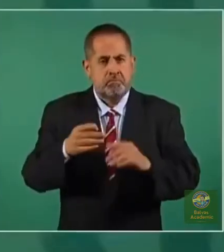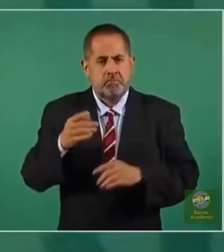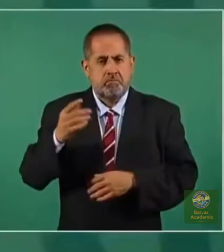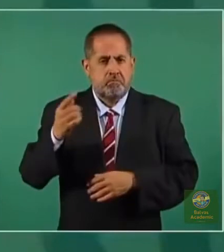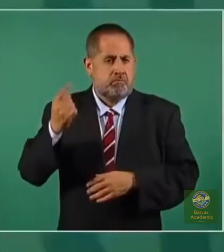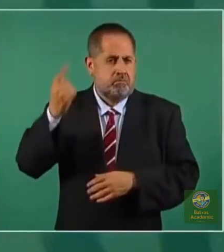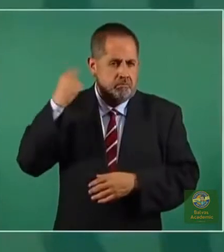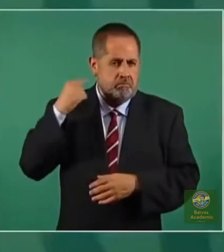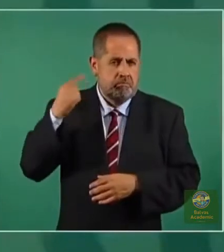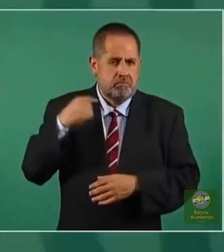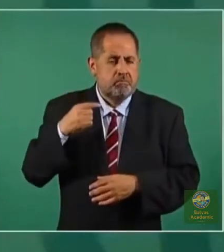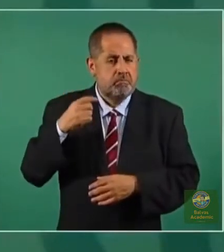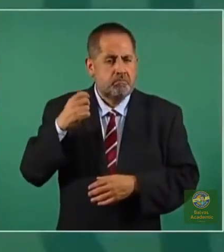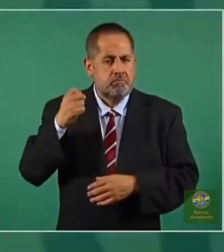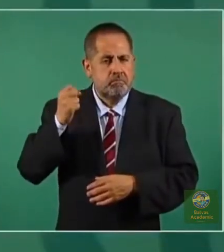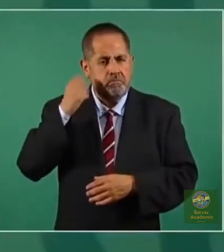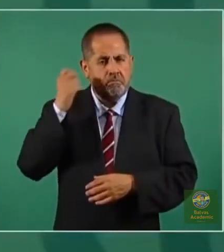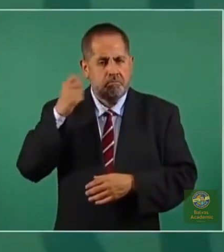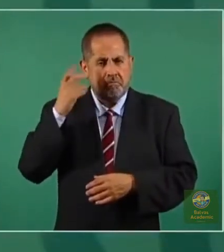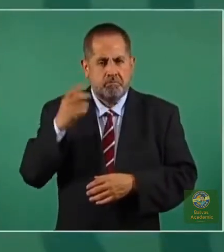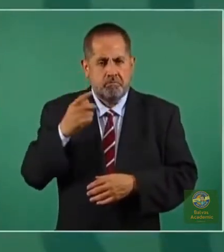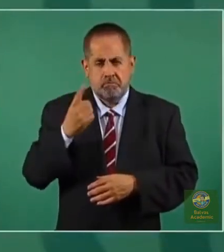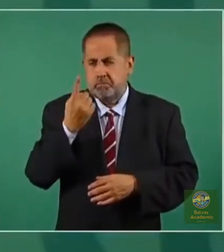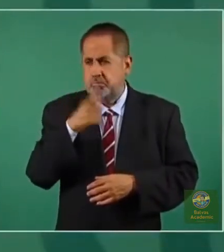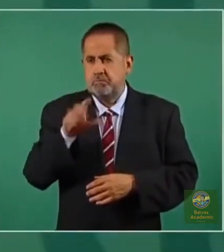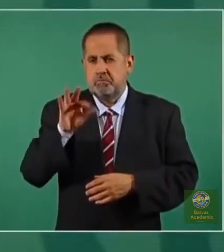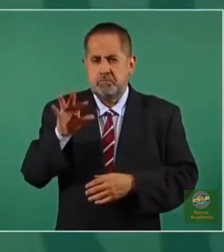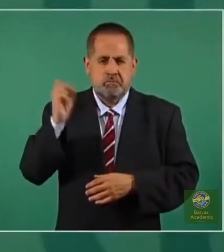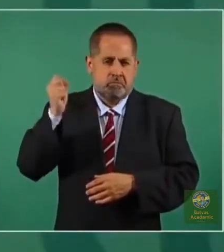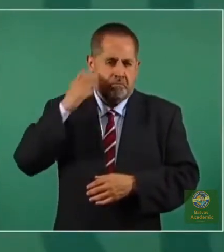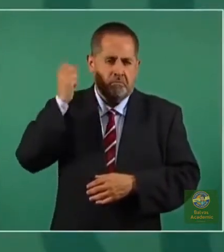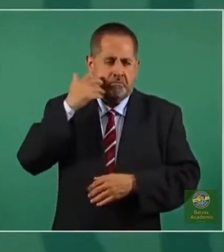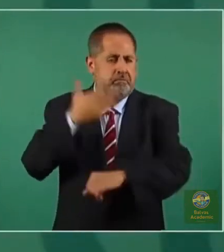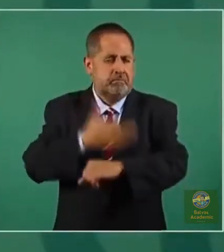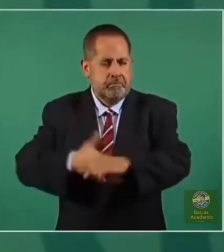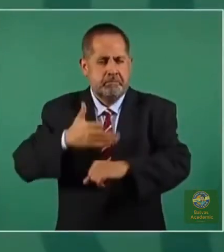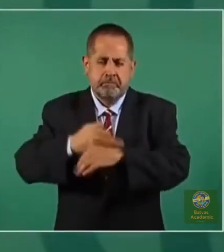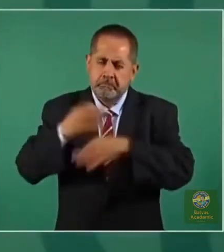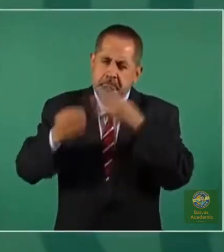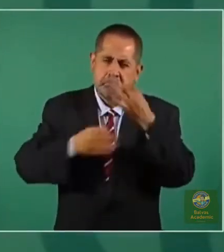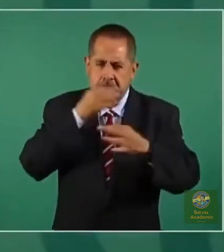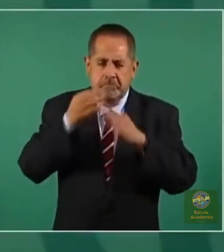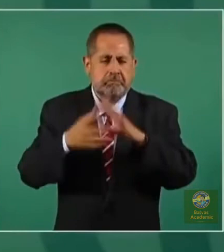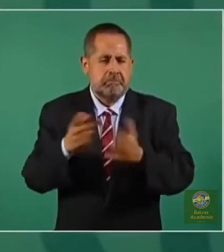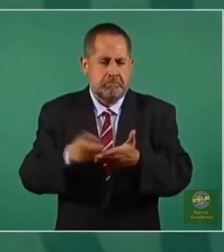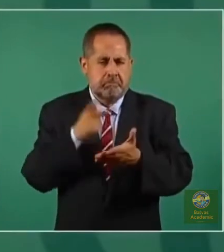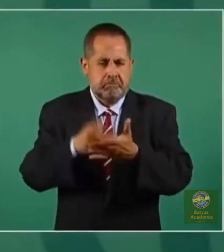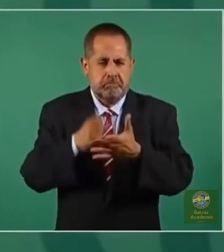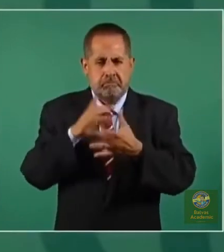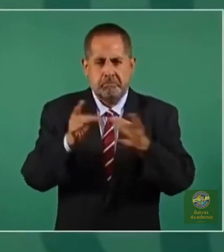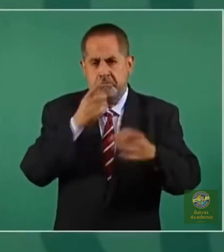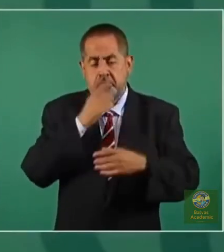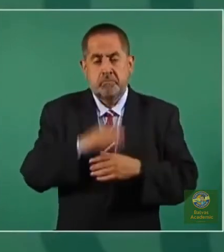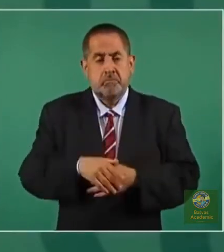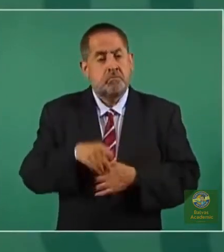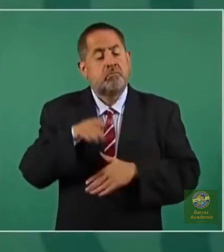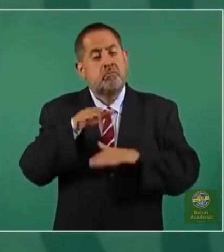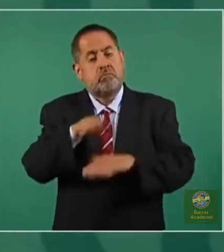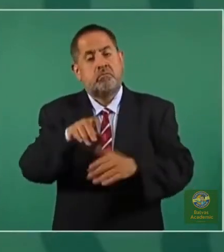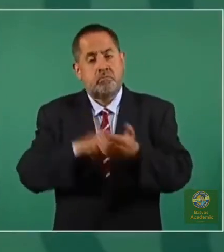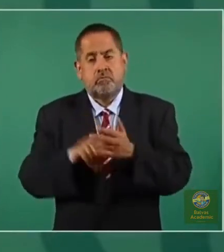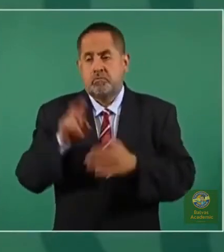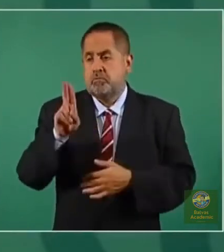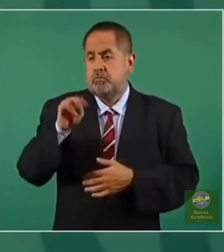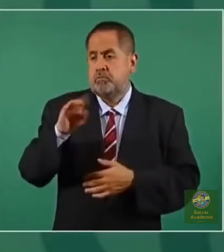largo de las más de 140 conferencias vespertinas en varias ocasiones. Por cierto, relativo a